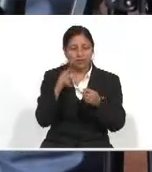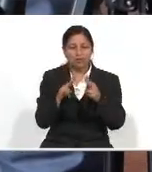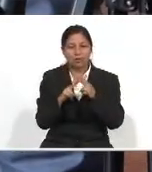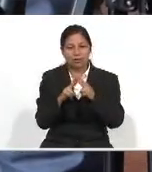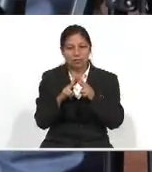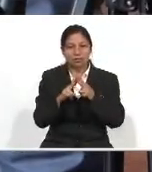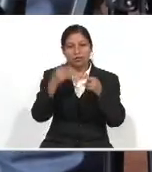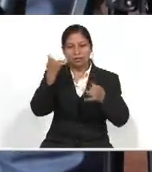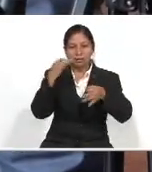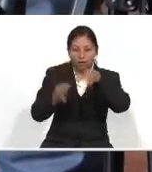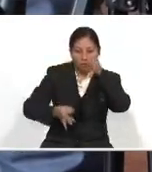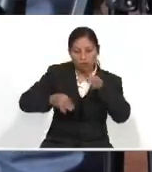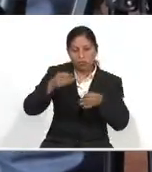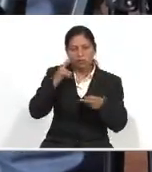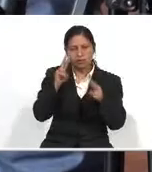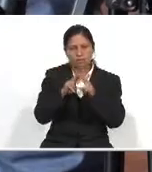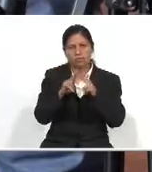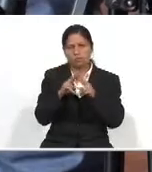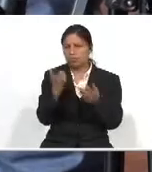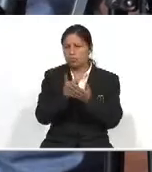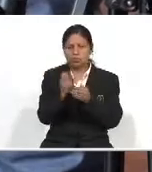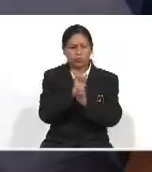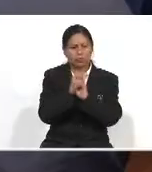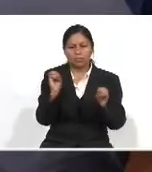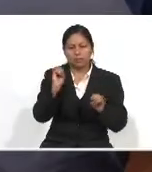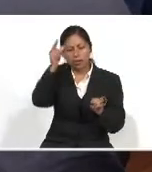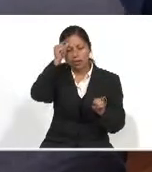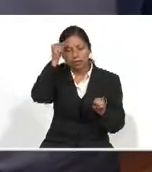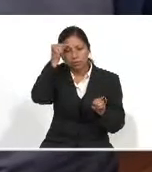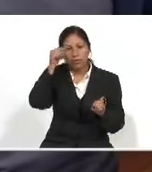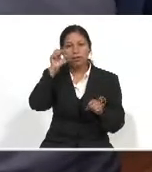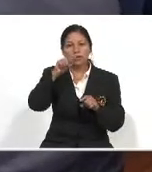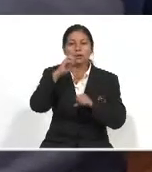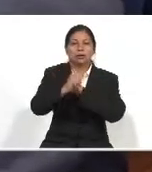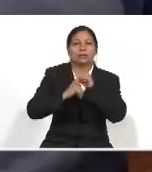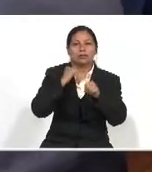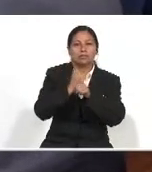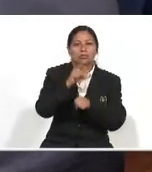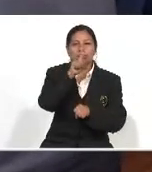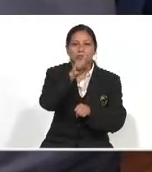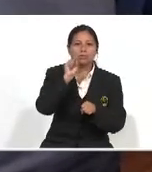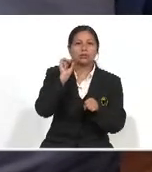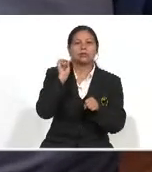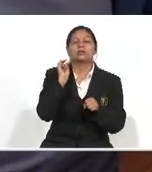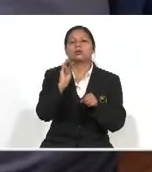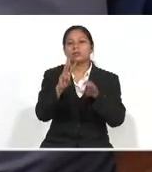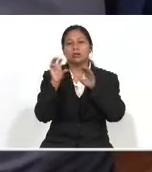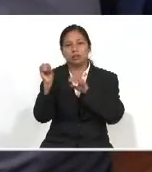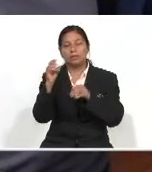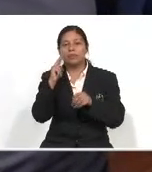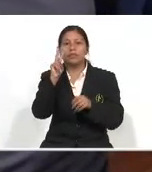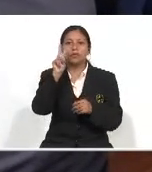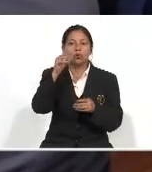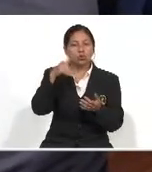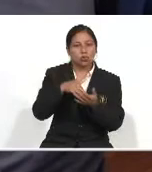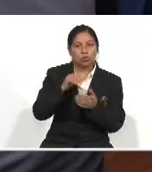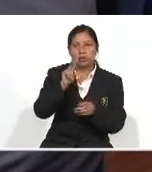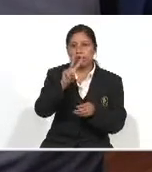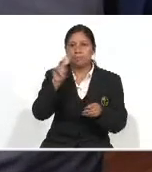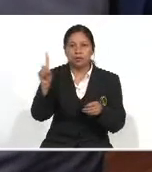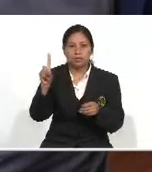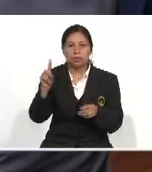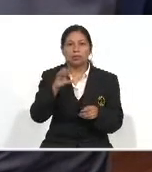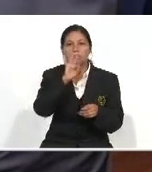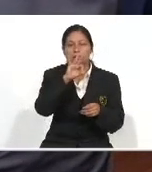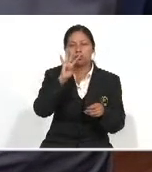encuentra En ejecución Y el mismo no genera Ningún costo para el estado Se espera que este año Alcance a 180 municipios Y a mediados del año 2021 Este en los